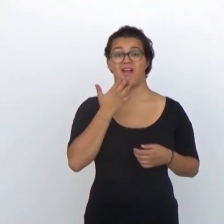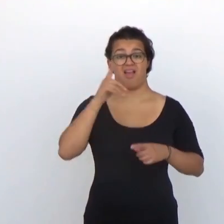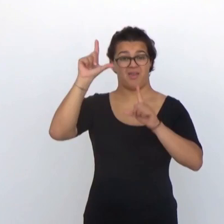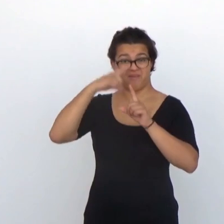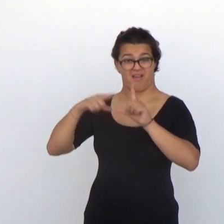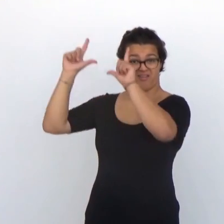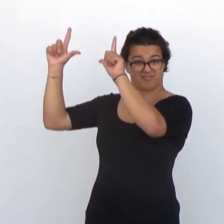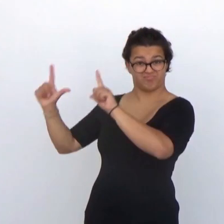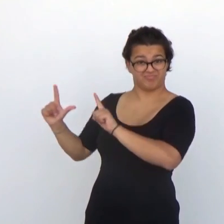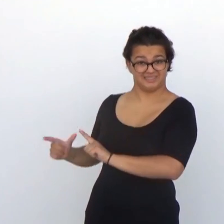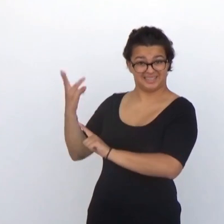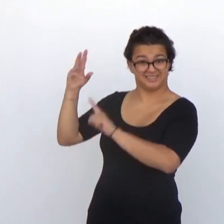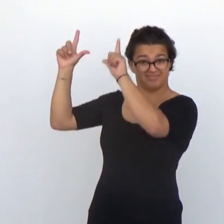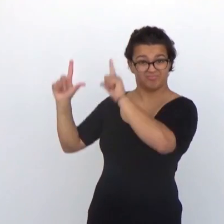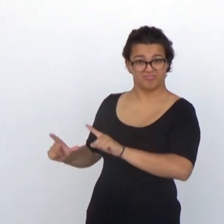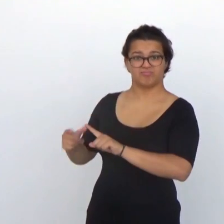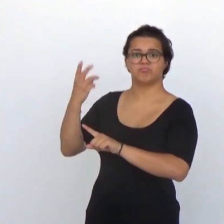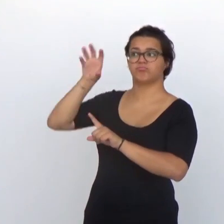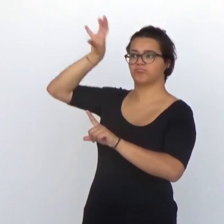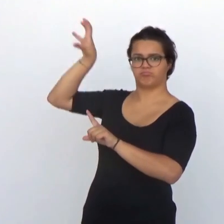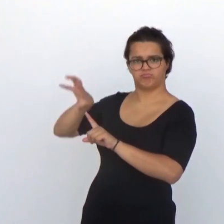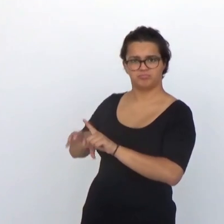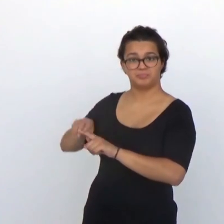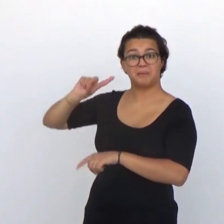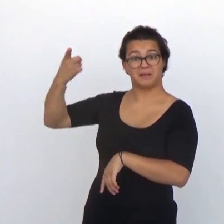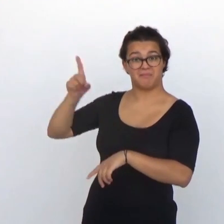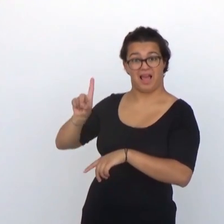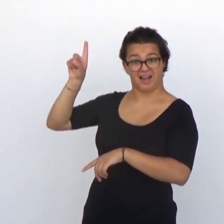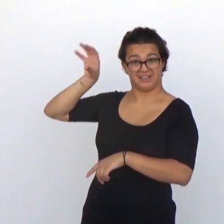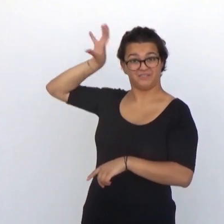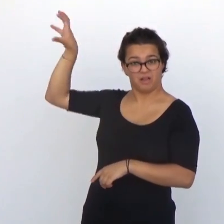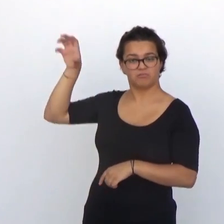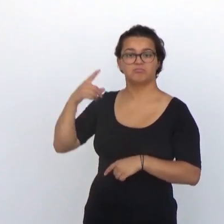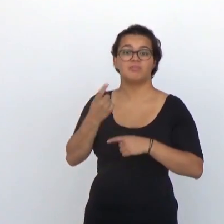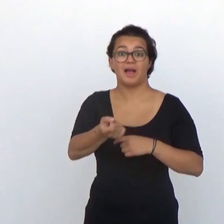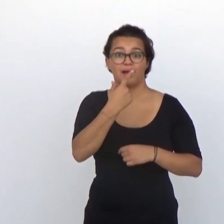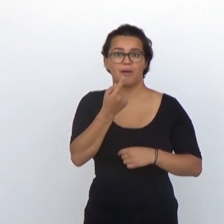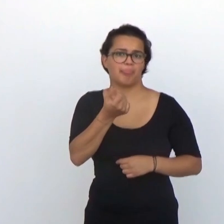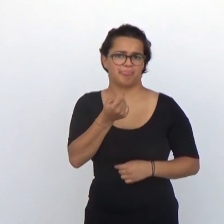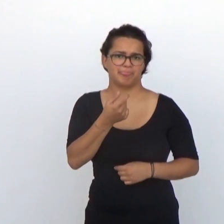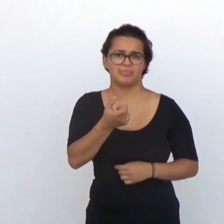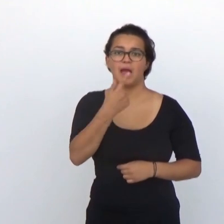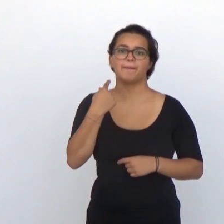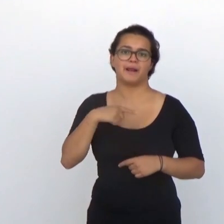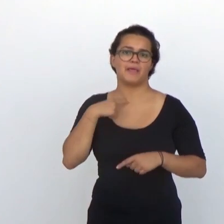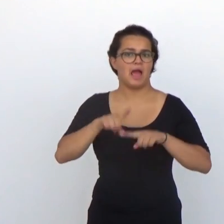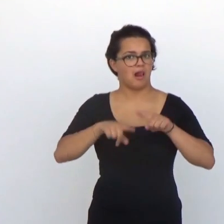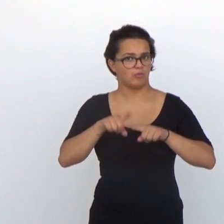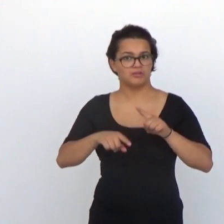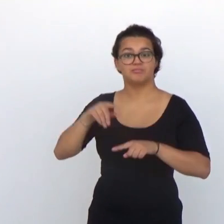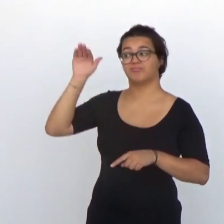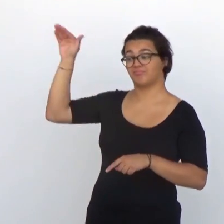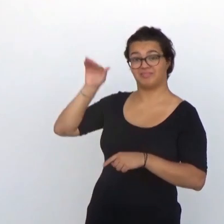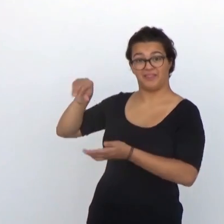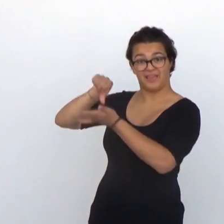animales experimentales. En el primer caso, con una dosis pequeña se perdieron algunas células ciliadas. La imagen central demuestra